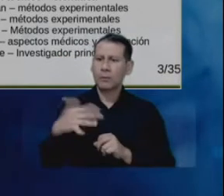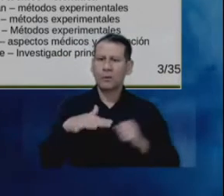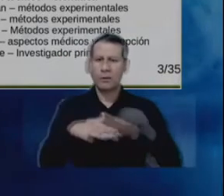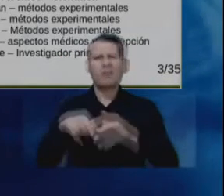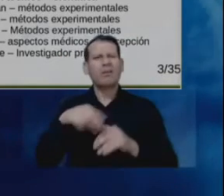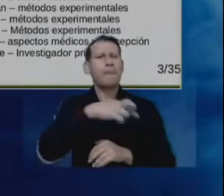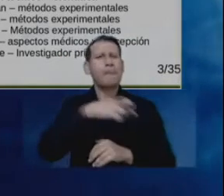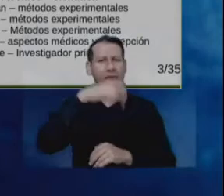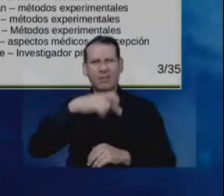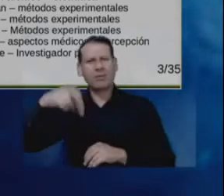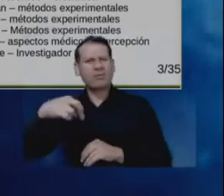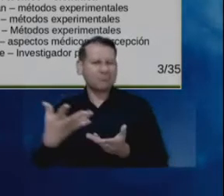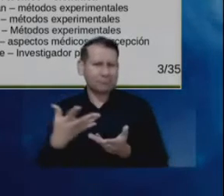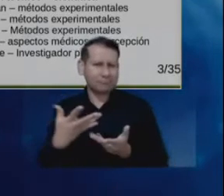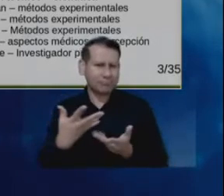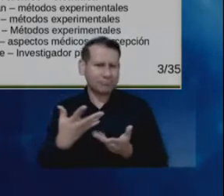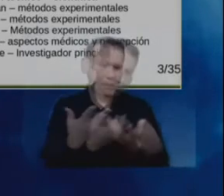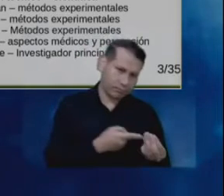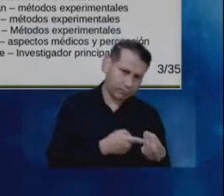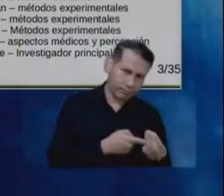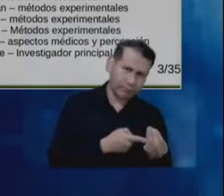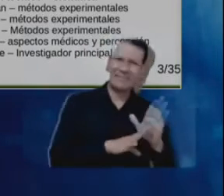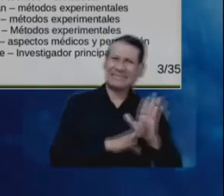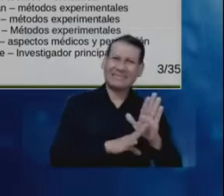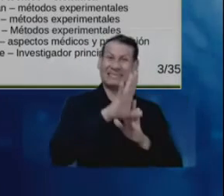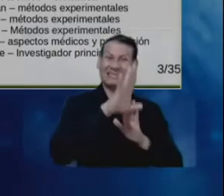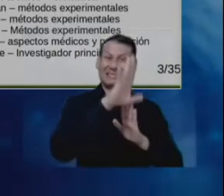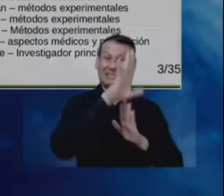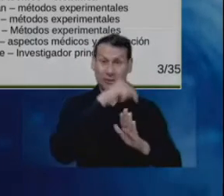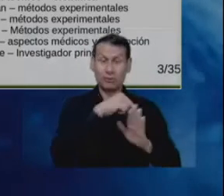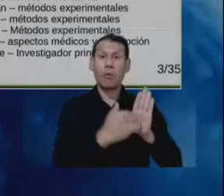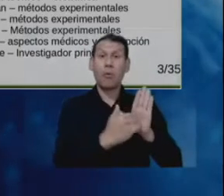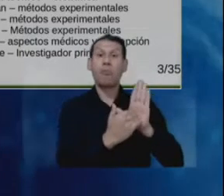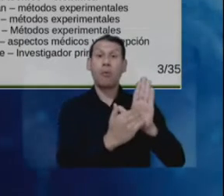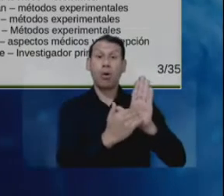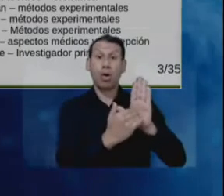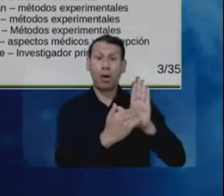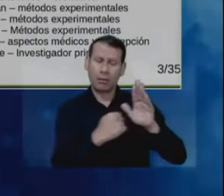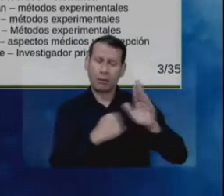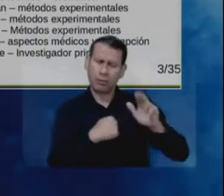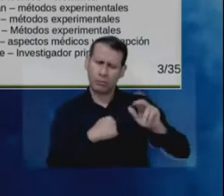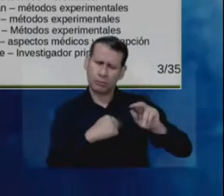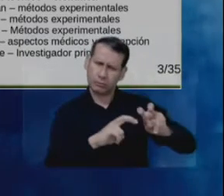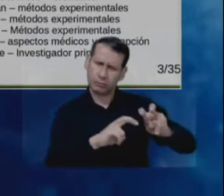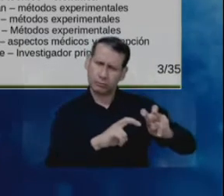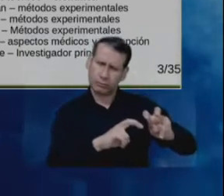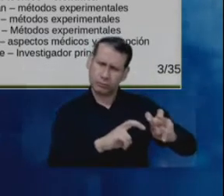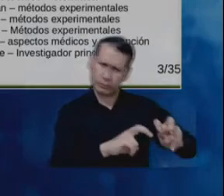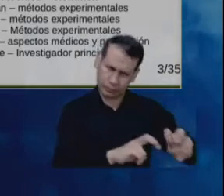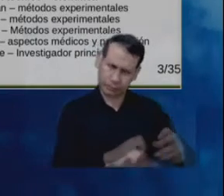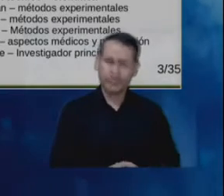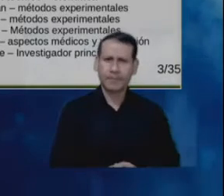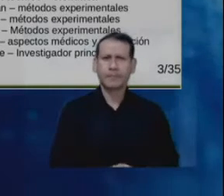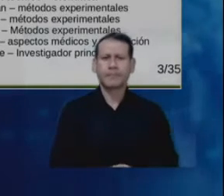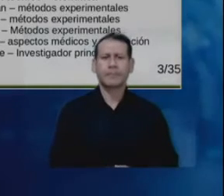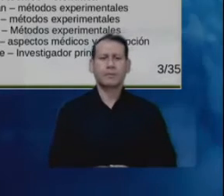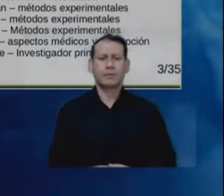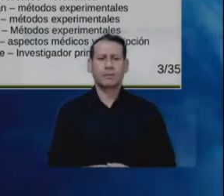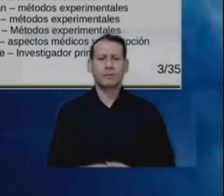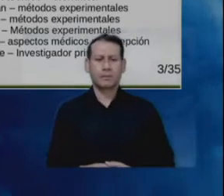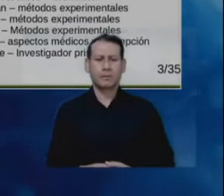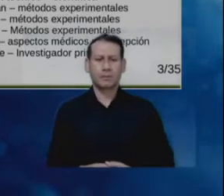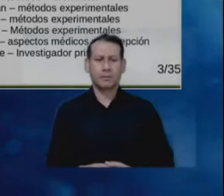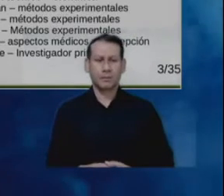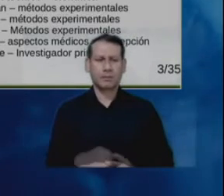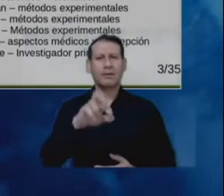de un modelo anatómico físico para realizar experimentos sobre modelos inertes, el ingeniero Edwin Fernando Pineda, la